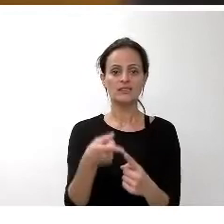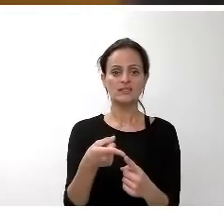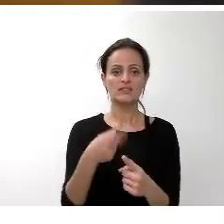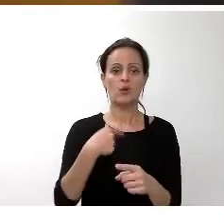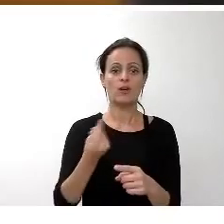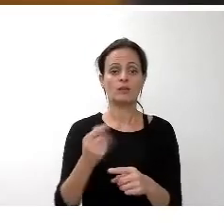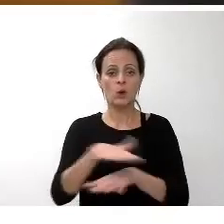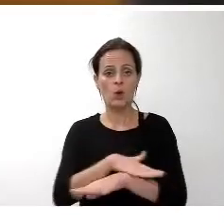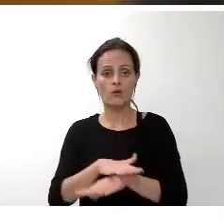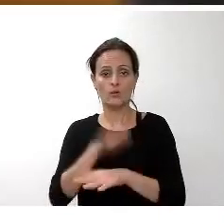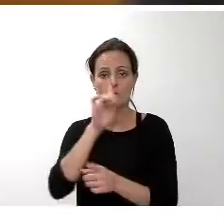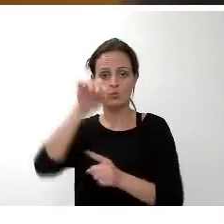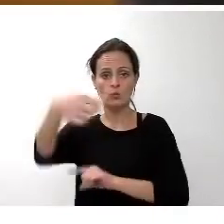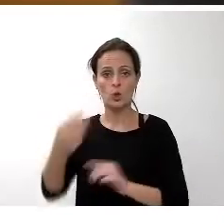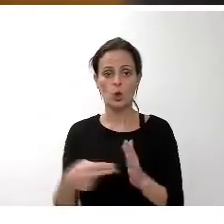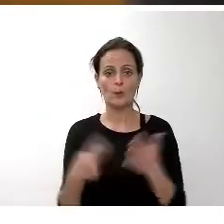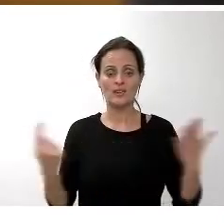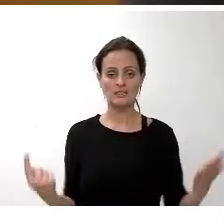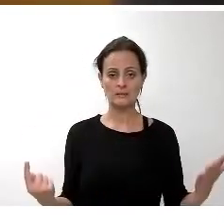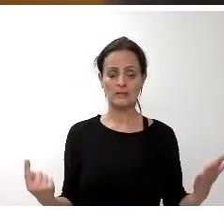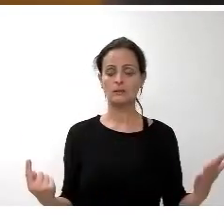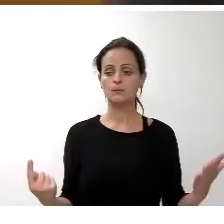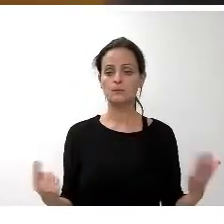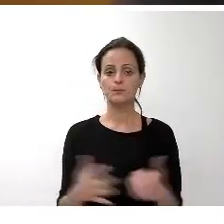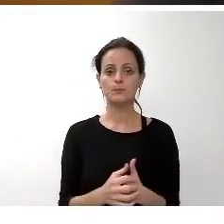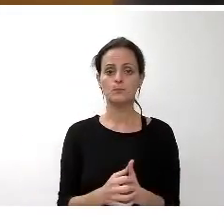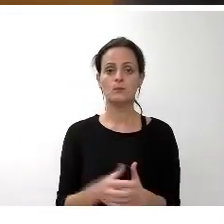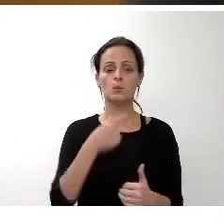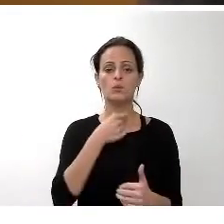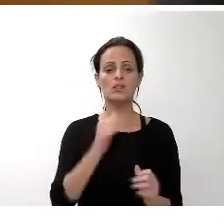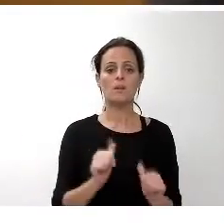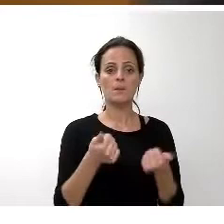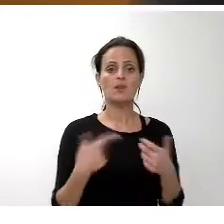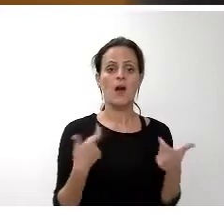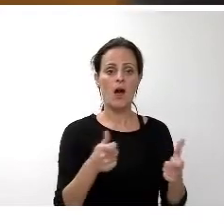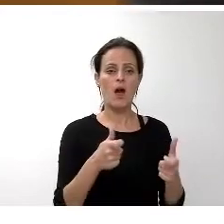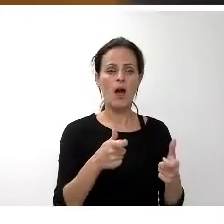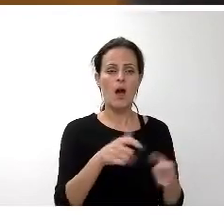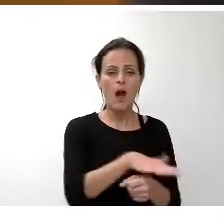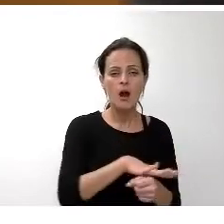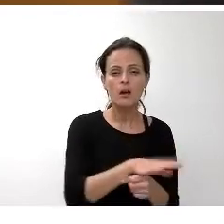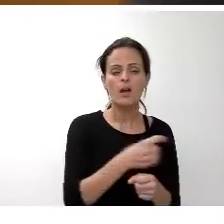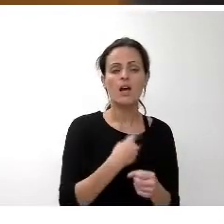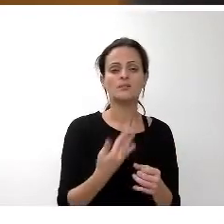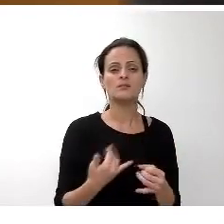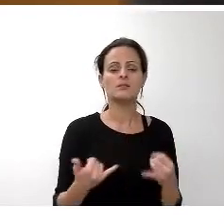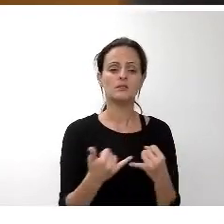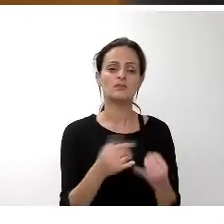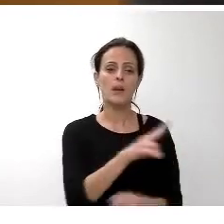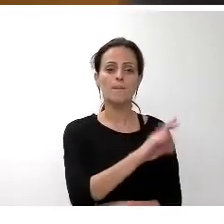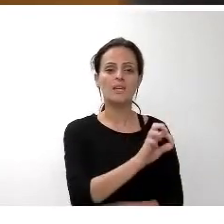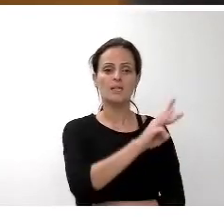año 2016 que conforman los objetivos me gustaría empezar por el área Tenerife 2030 es un área que